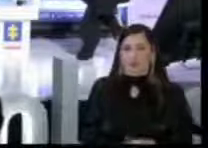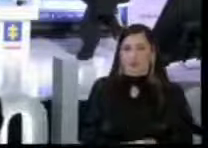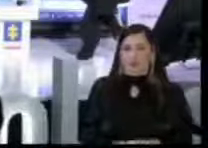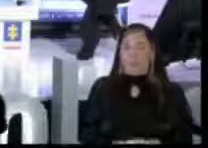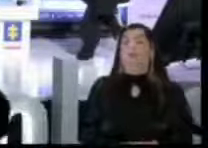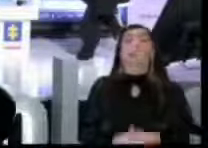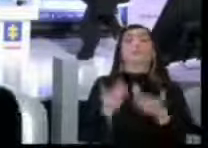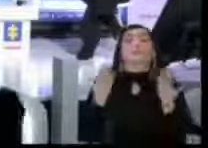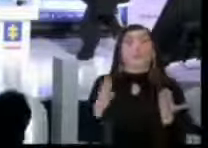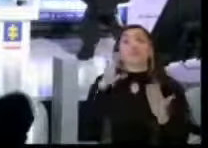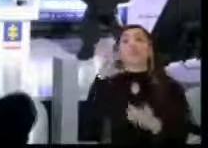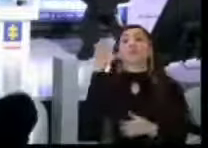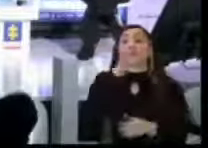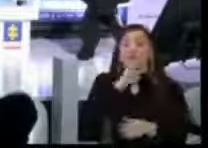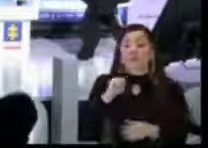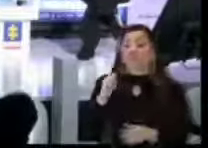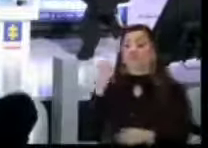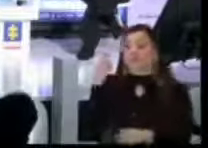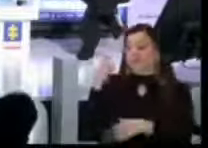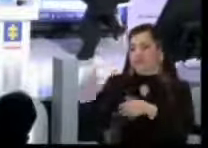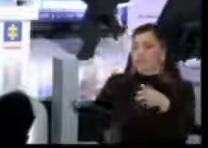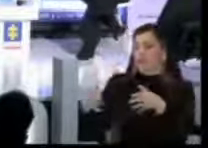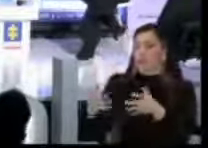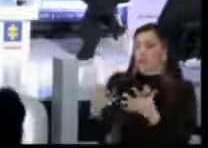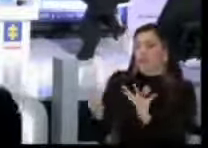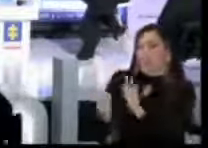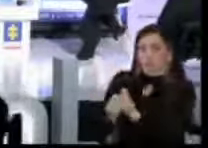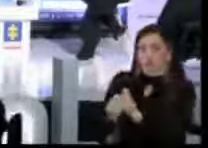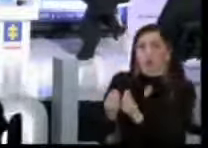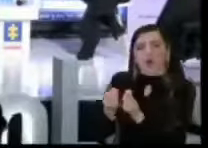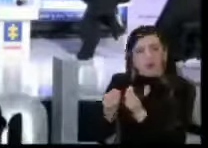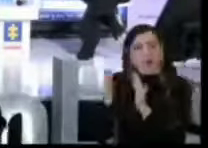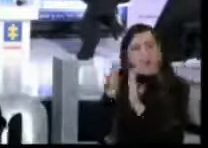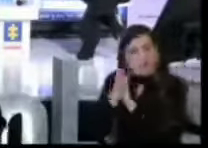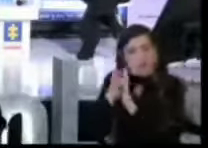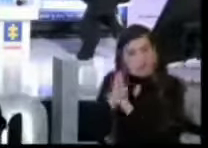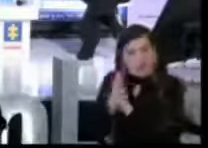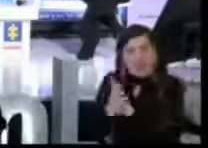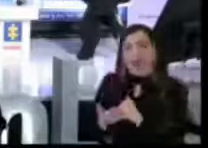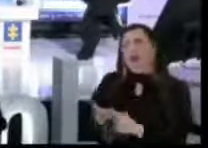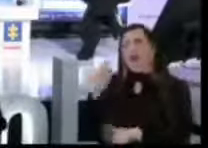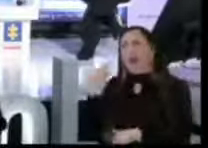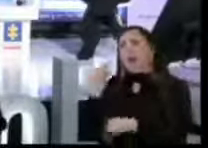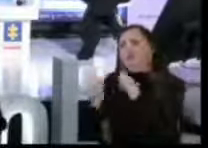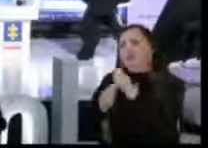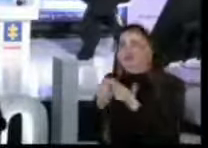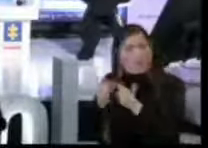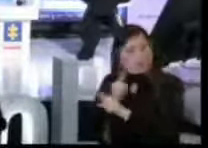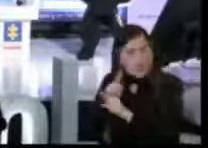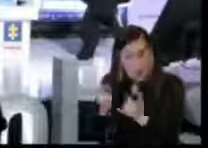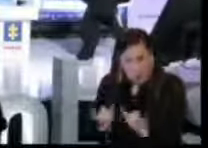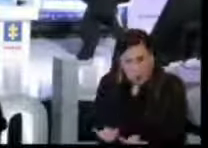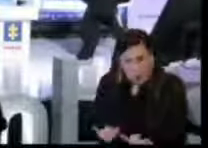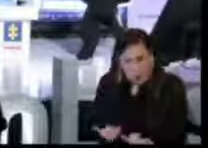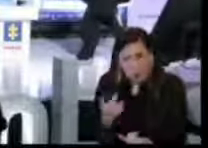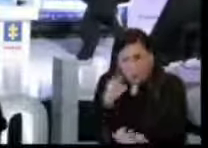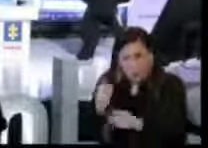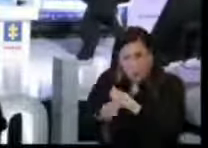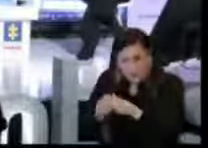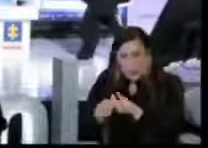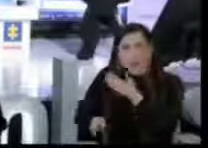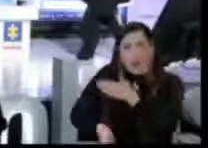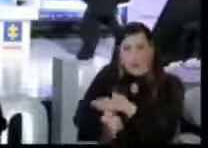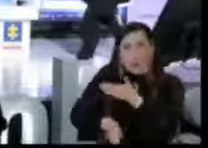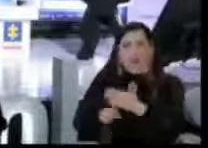Esto es una Fiscalía que no solamente habla de lo que hicimos, sino que seguimos haciendo y que no vamos a parar de